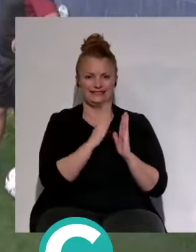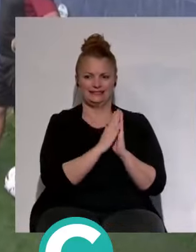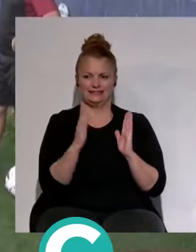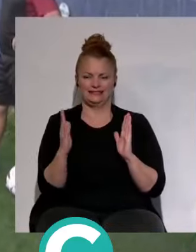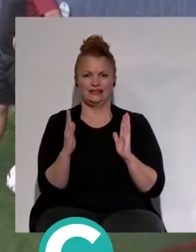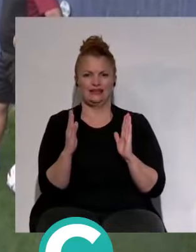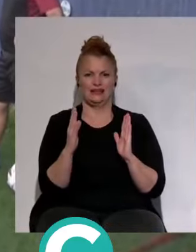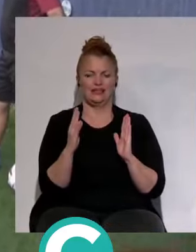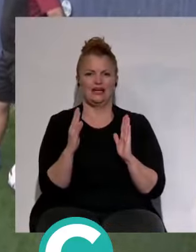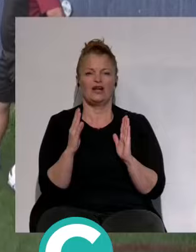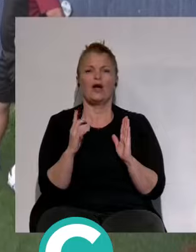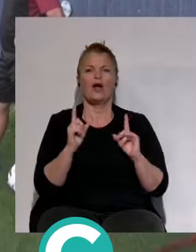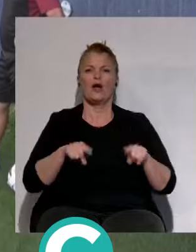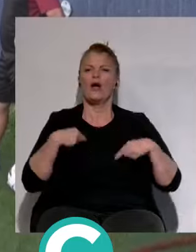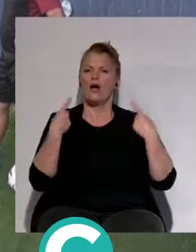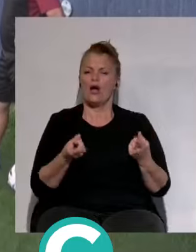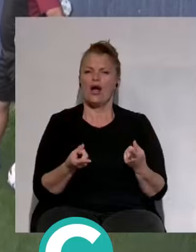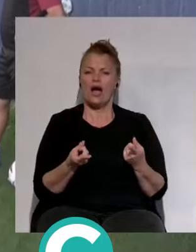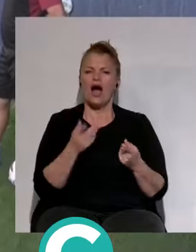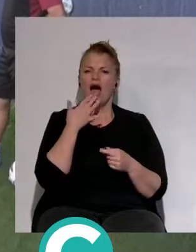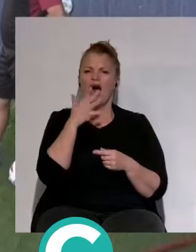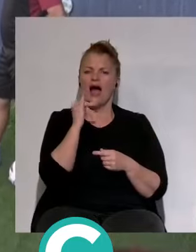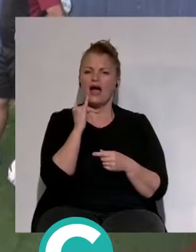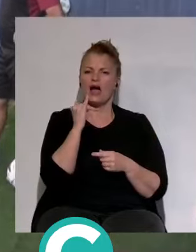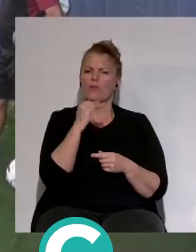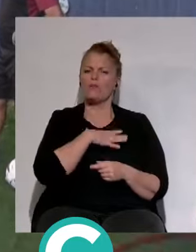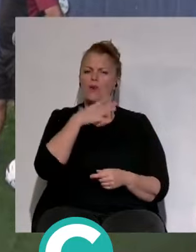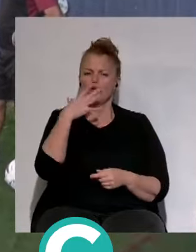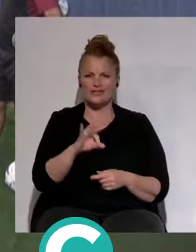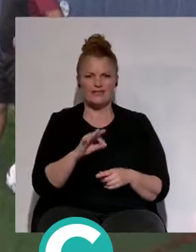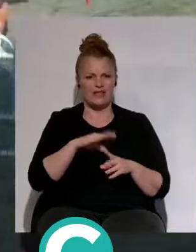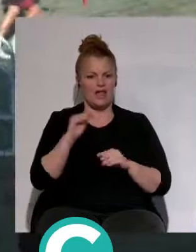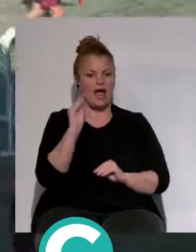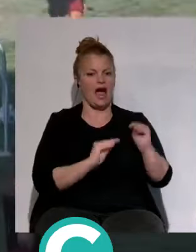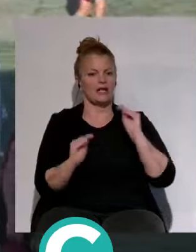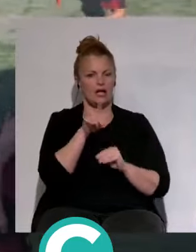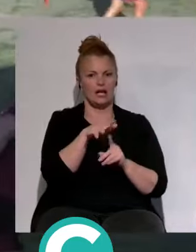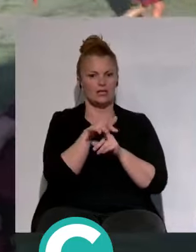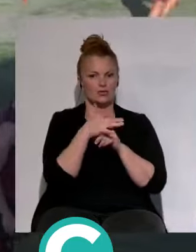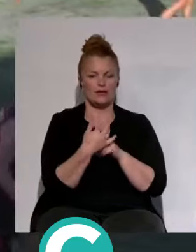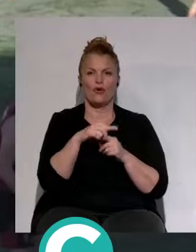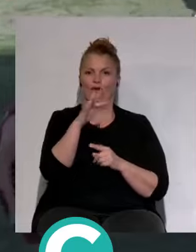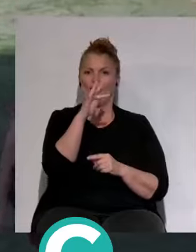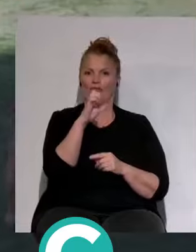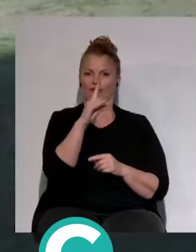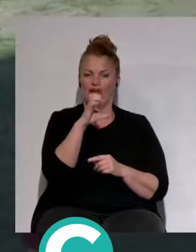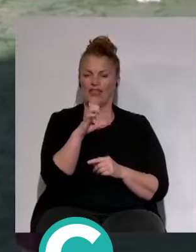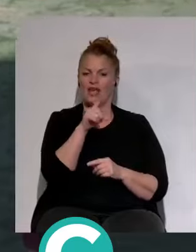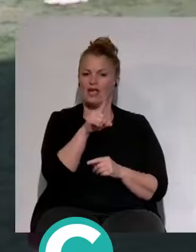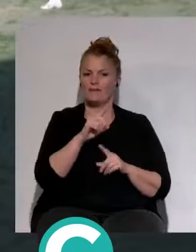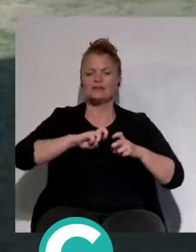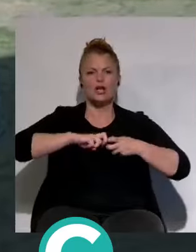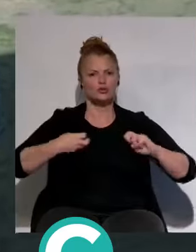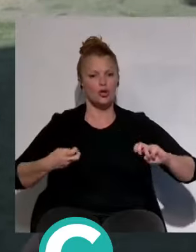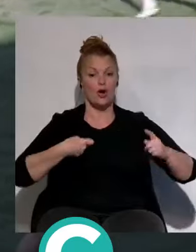Y después ya fue... Pero también hubo posibilidad de arreglar esa situación porque Fede se lesiona con el mercado abierto, si no